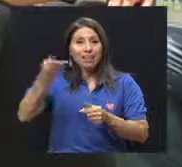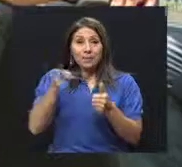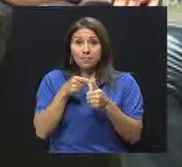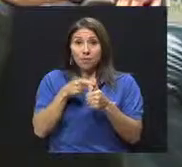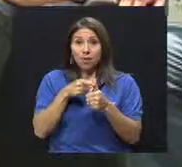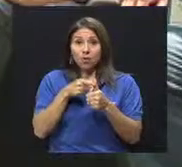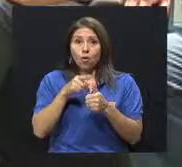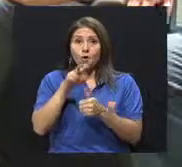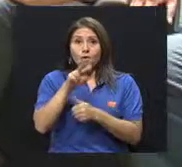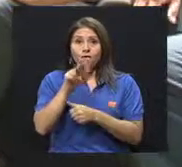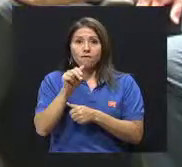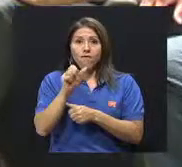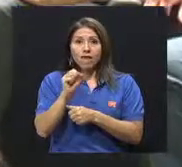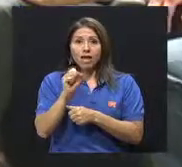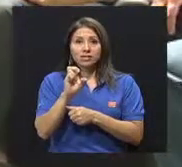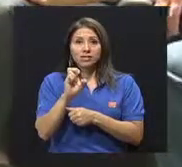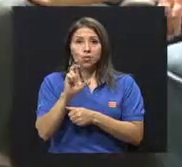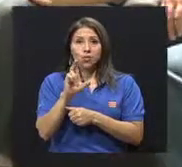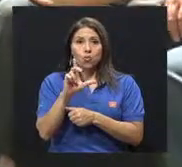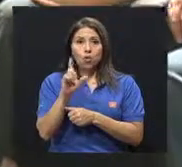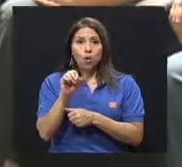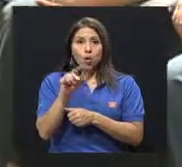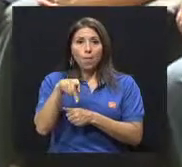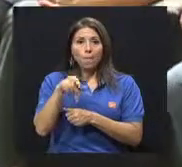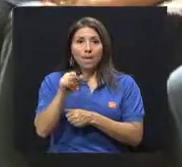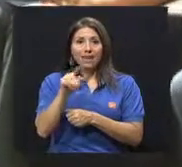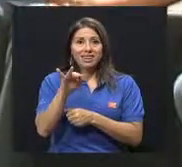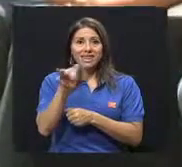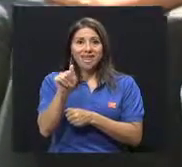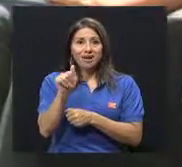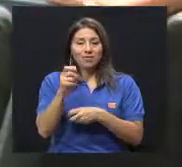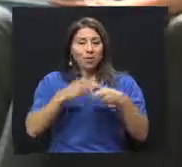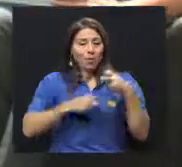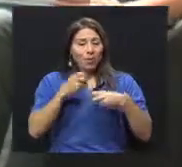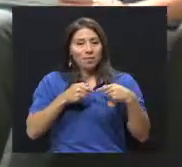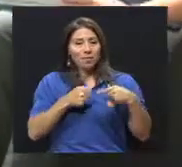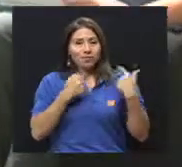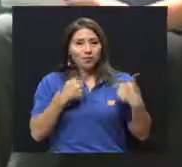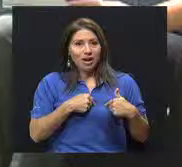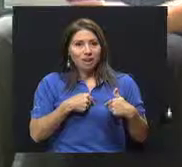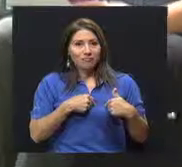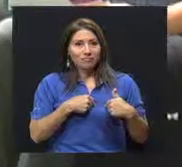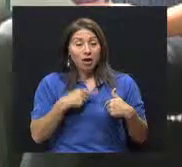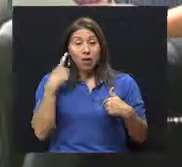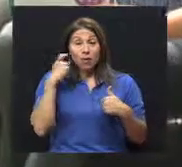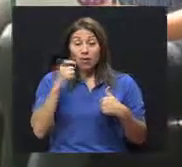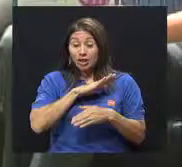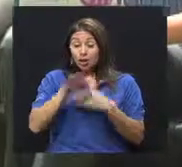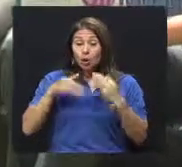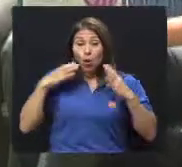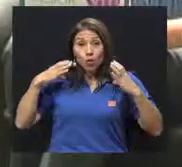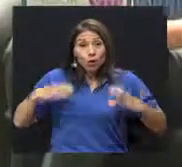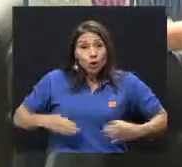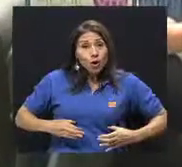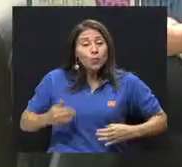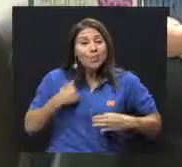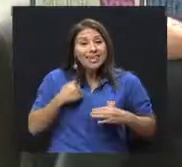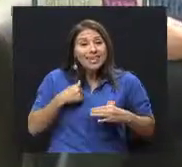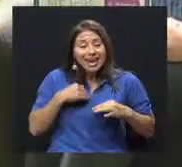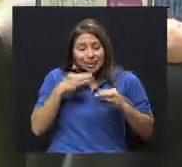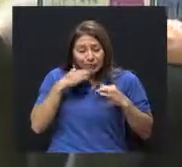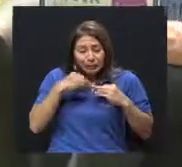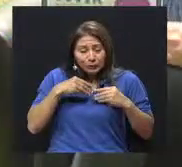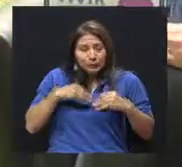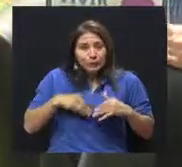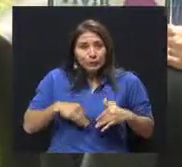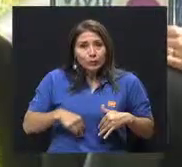Problema vascular. Hay vasos en todo el cuerpo. Y las capas de los vasos se